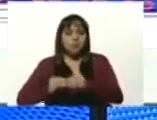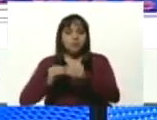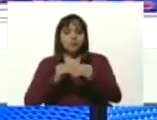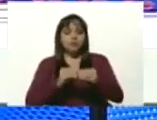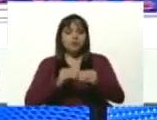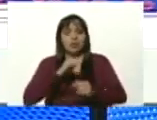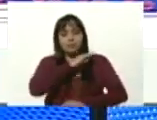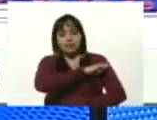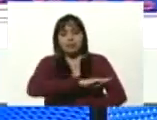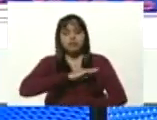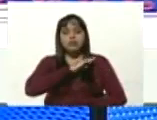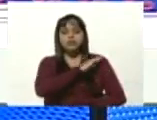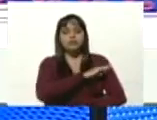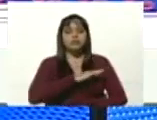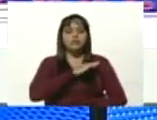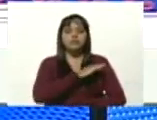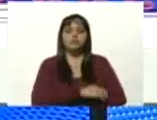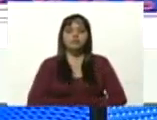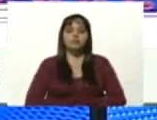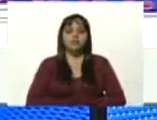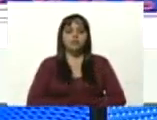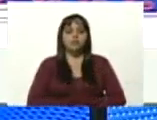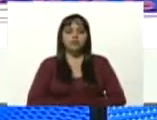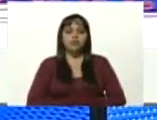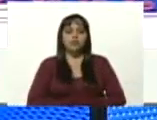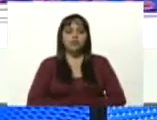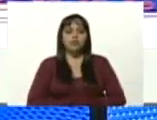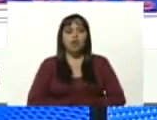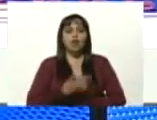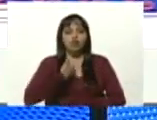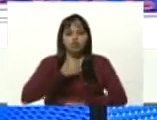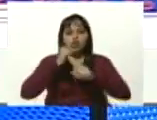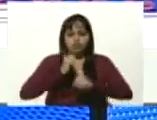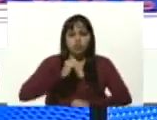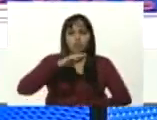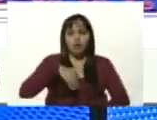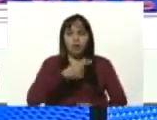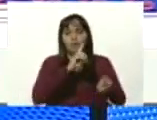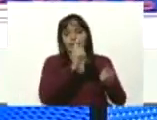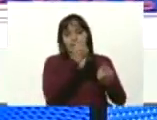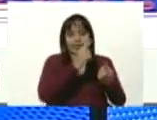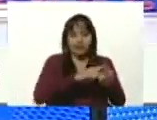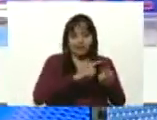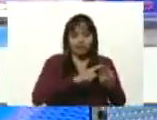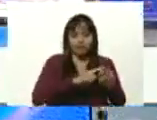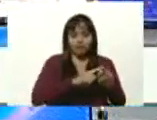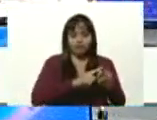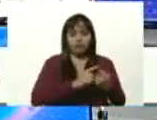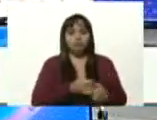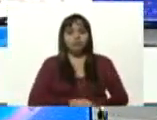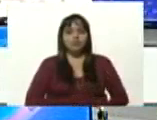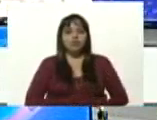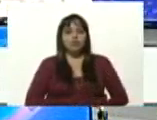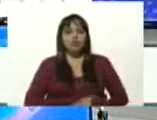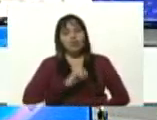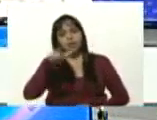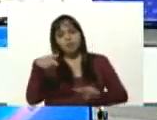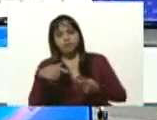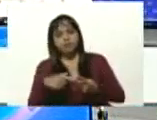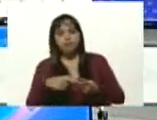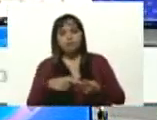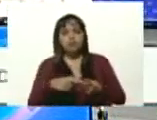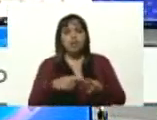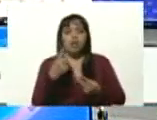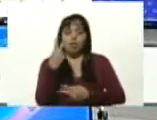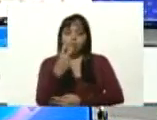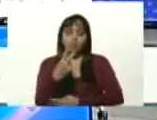yo si puedo, fue la primera, Robinson 1 y la misión Robinson